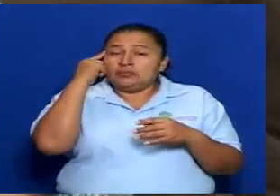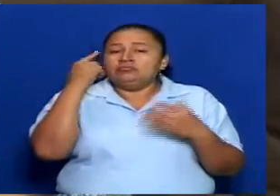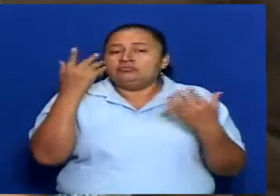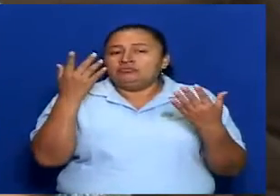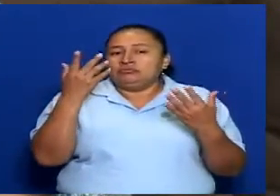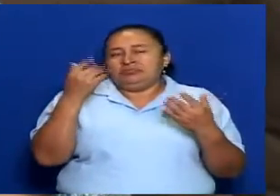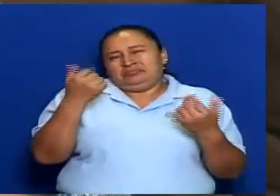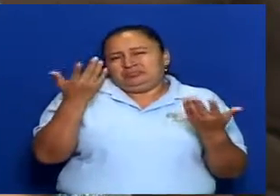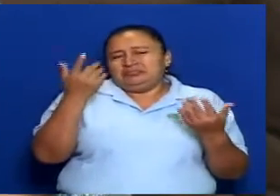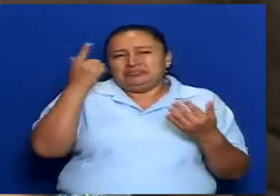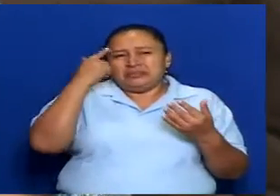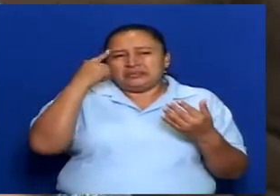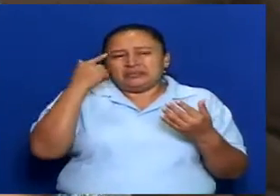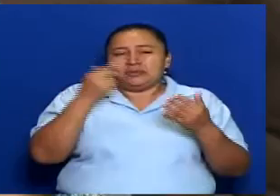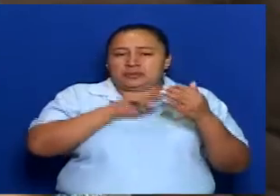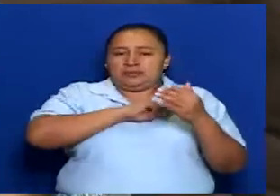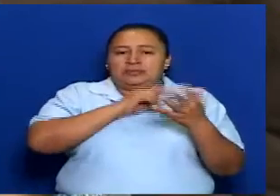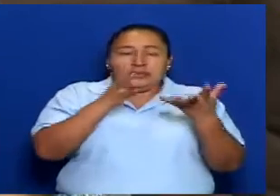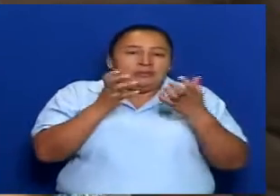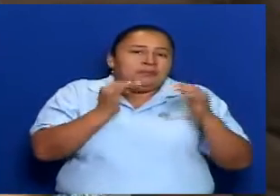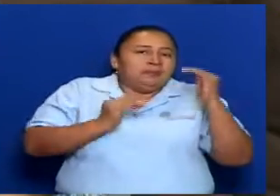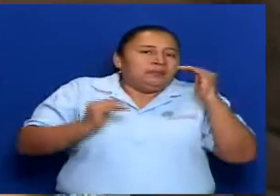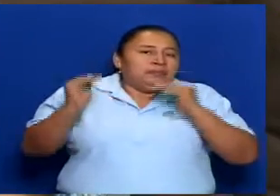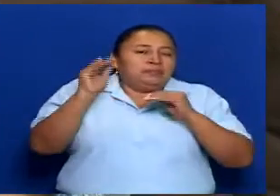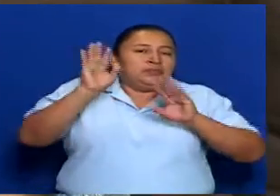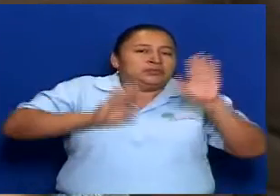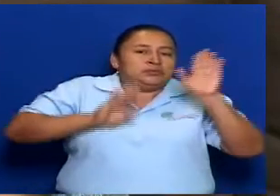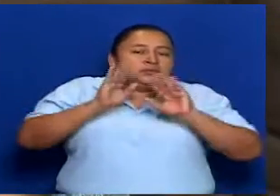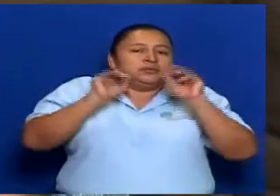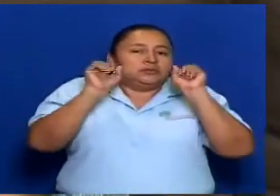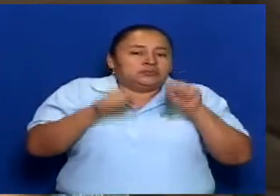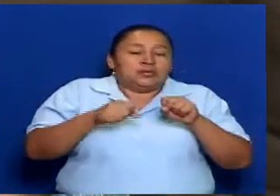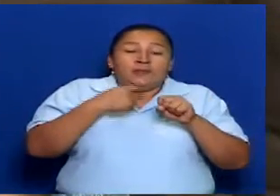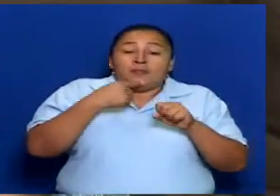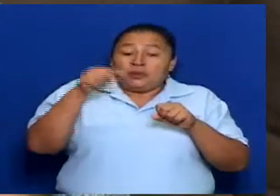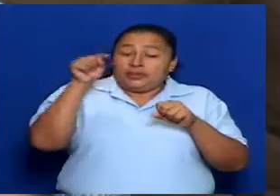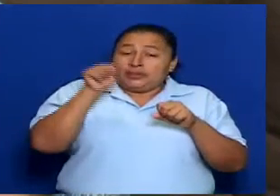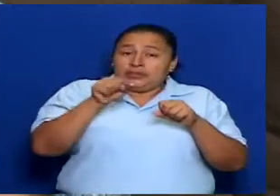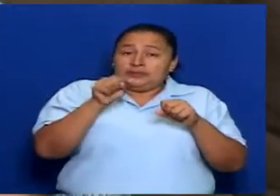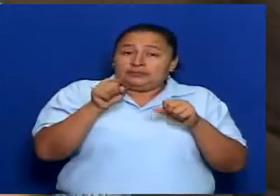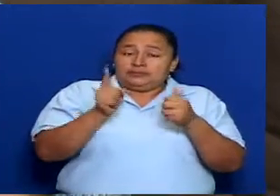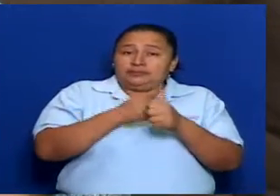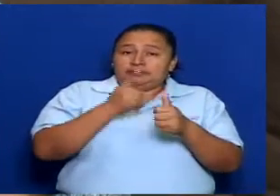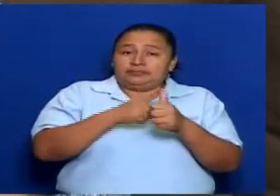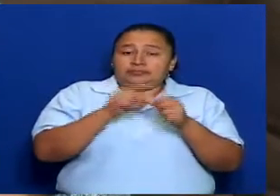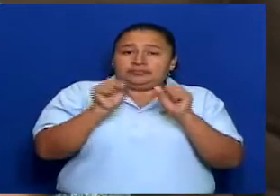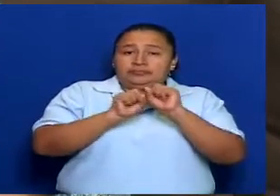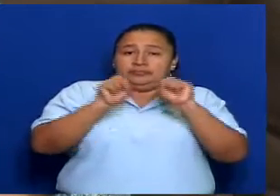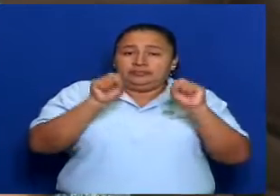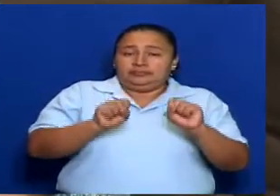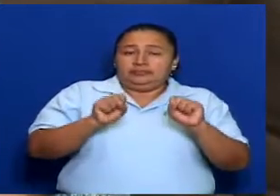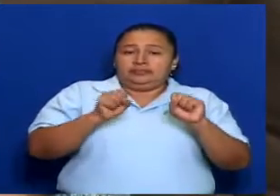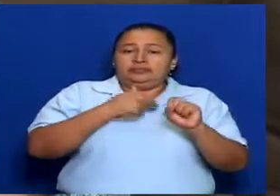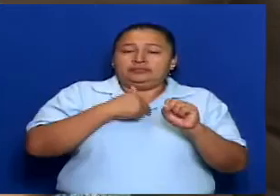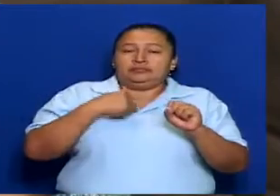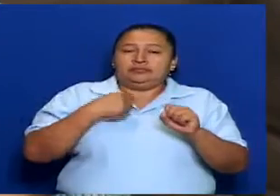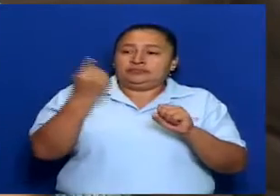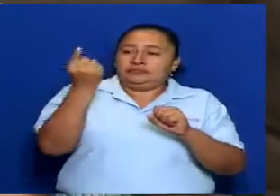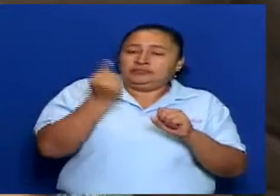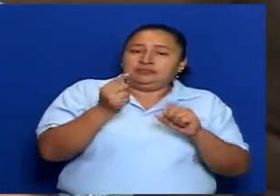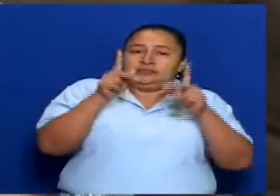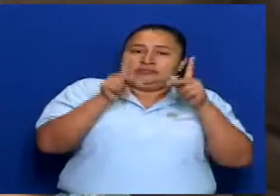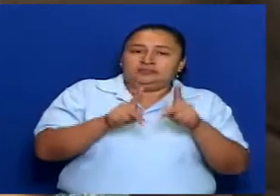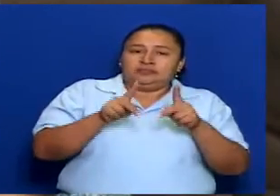queremos que haya la mayor participación posible, porque esta va a ser una capacitación que lo va a brindar